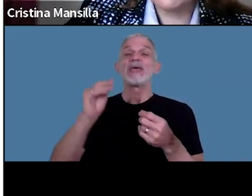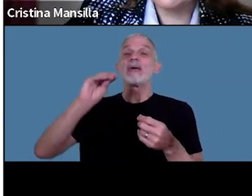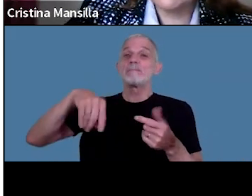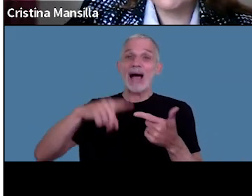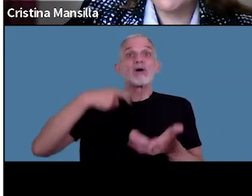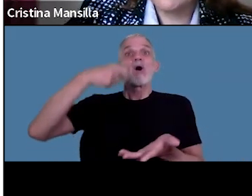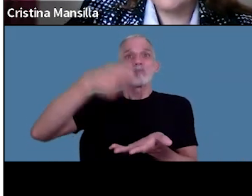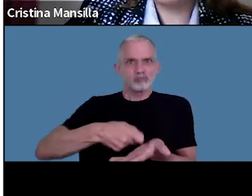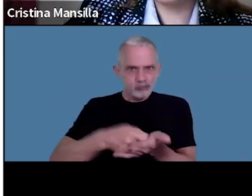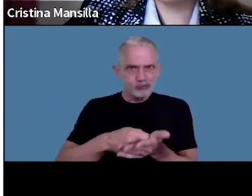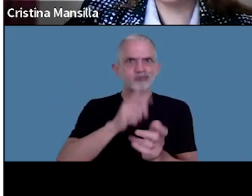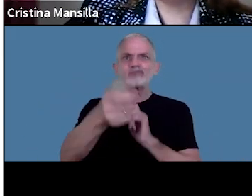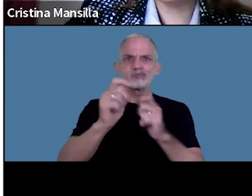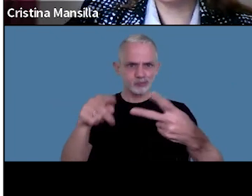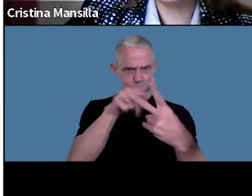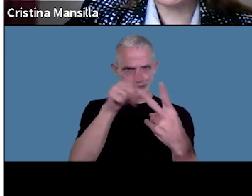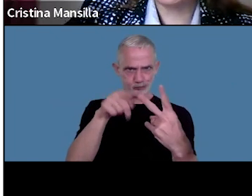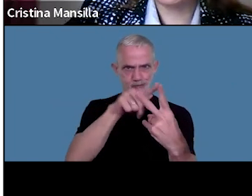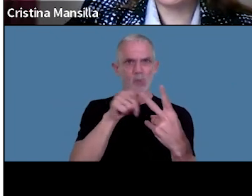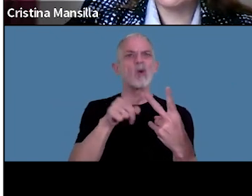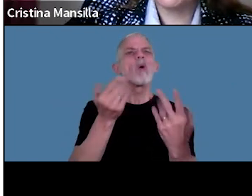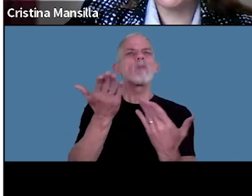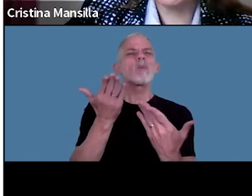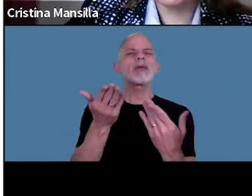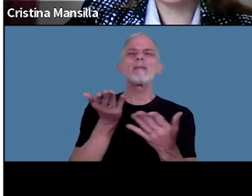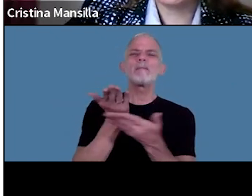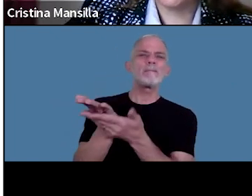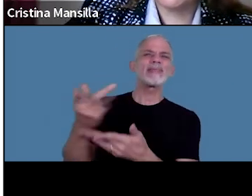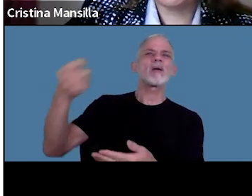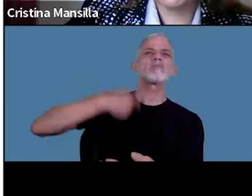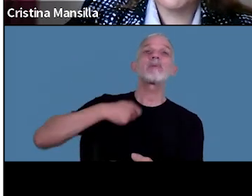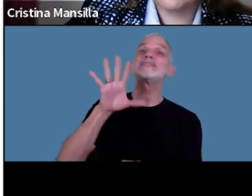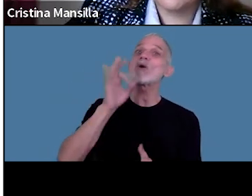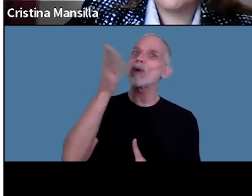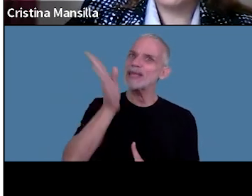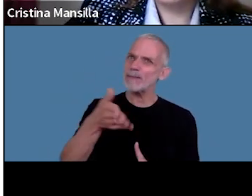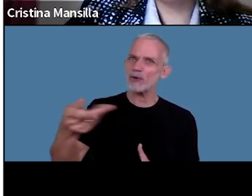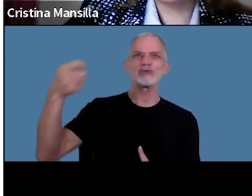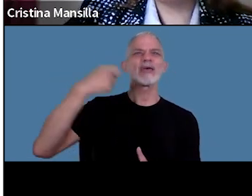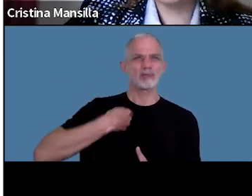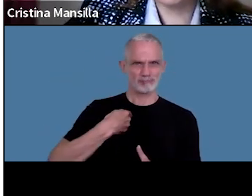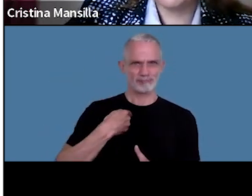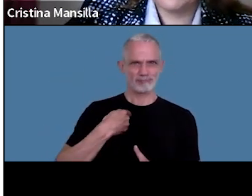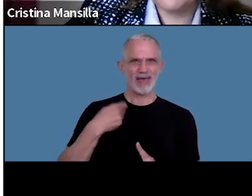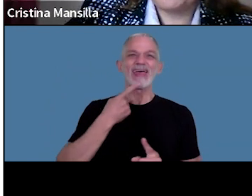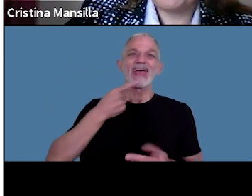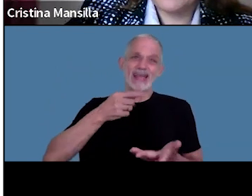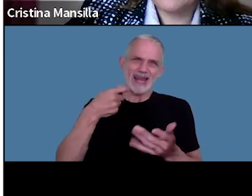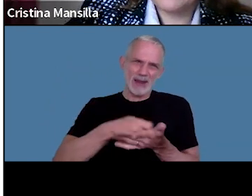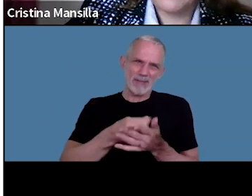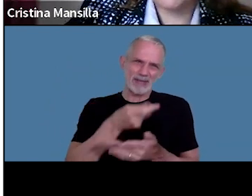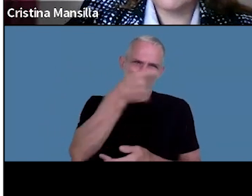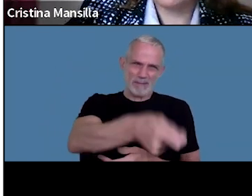abonado esta asignación podrán solicitar el reintegro de hasta el 50% del importe abonado